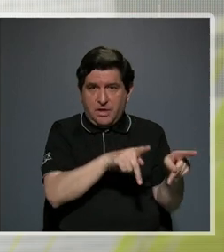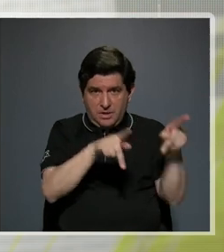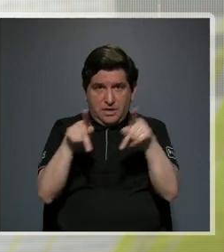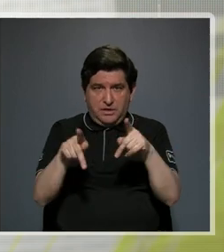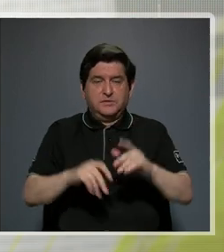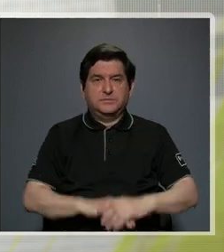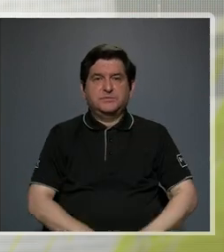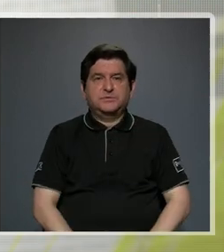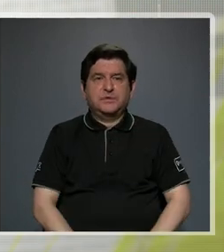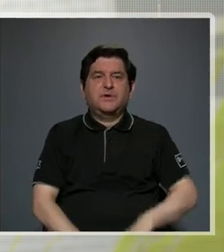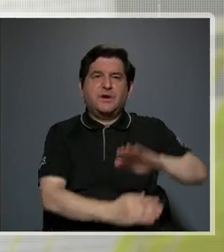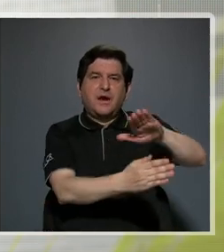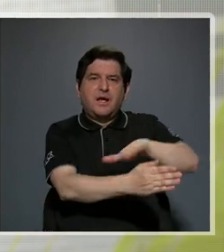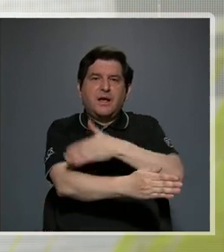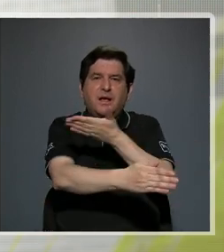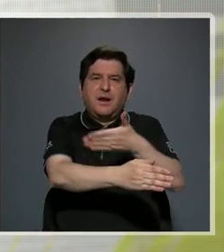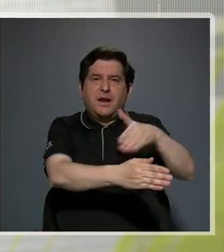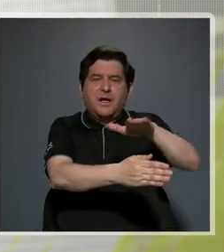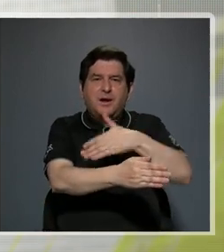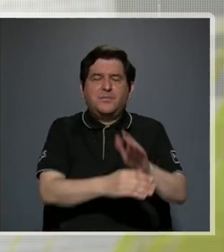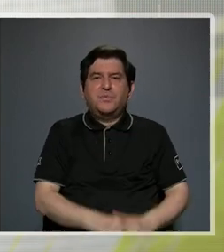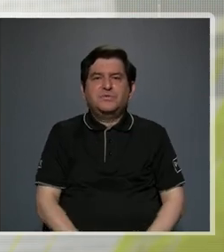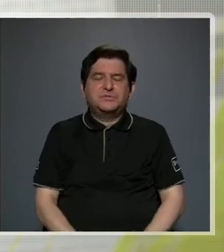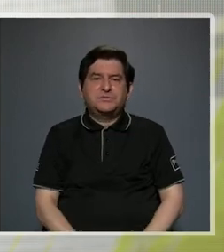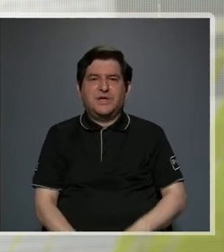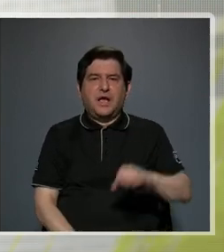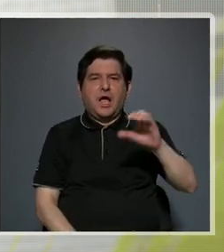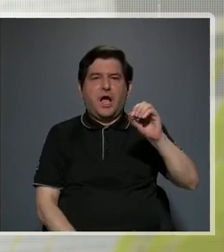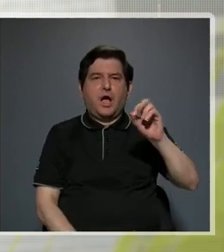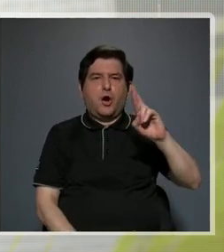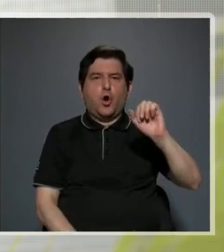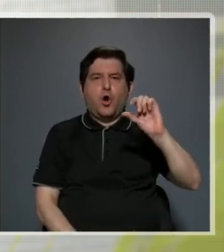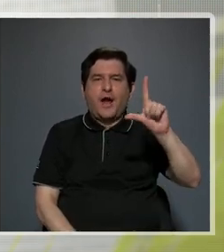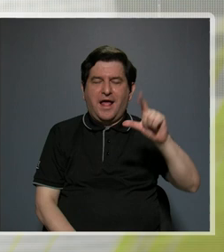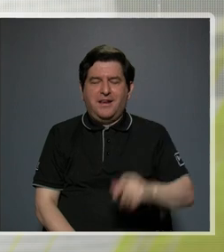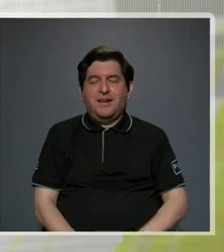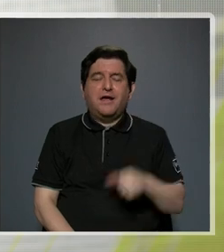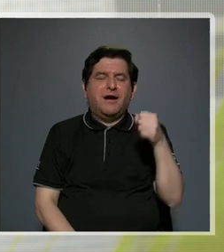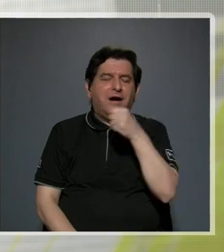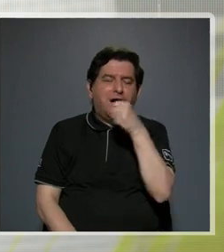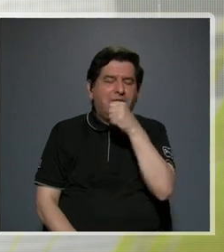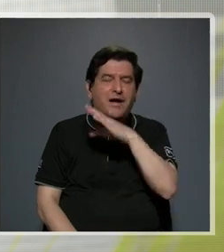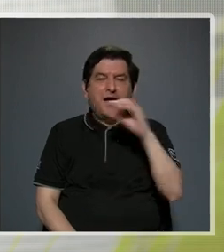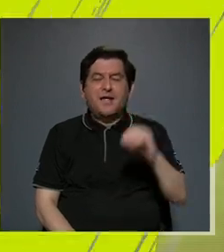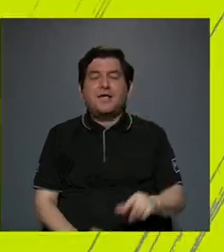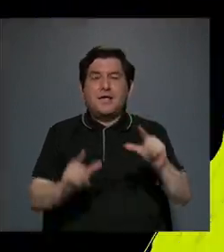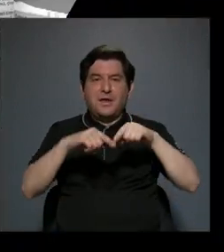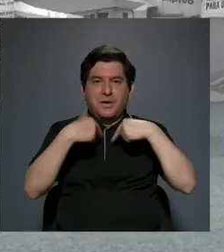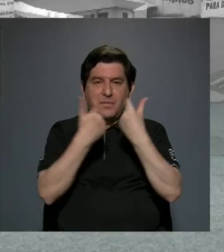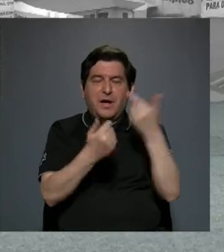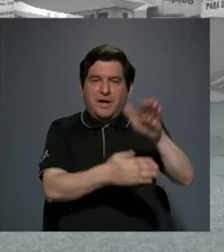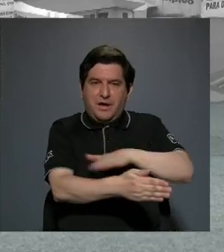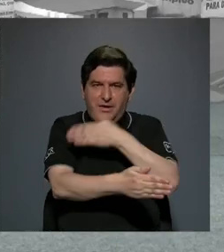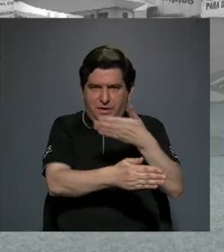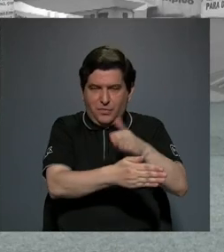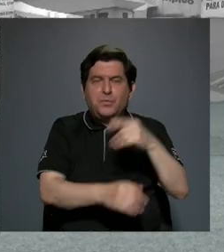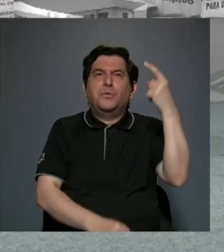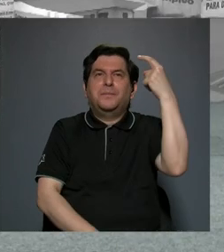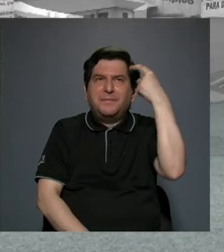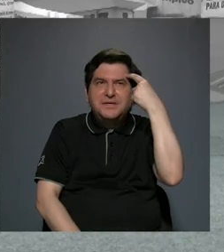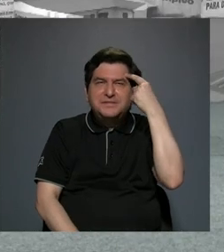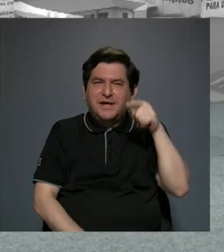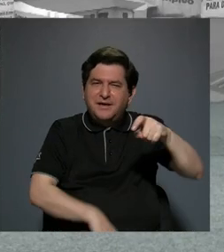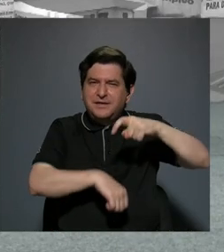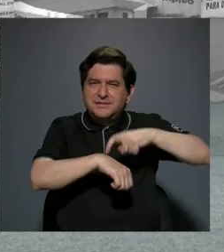la música coral, el gran repertorio que existe para coro y orquesta. Y cuando se pensó